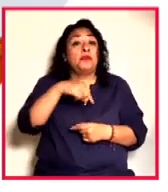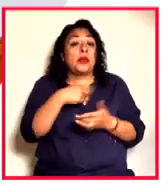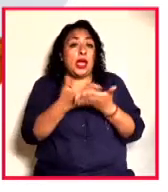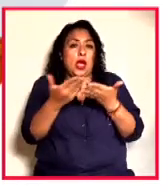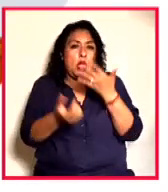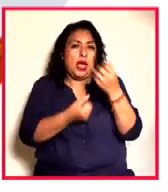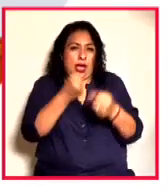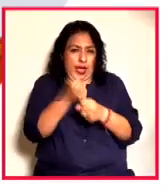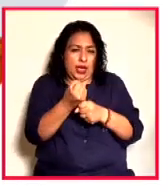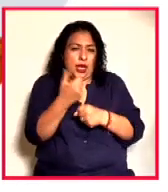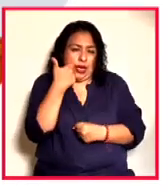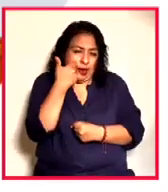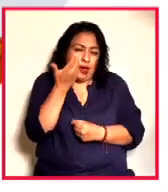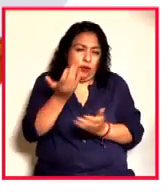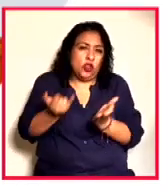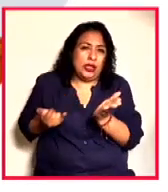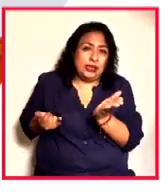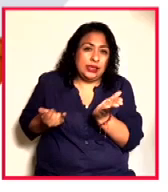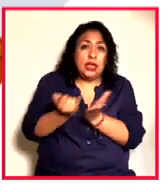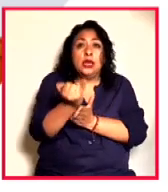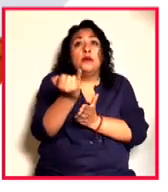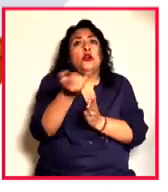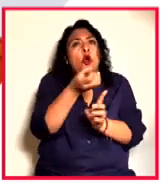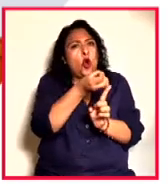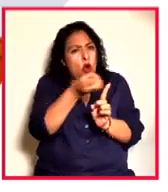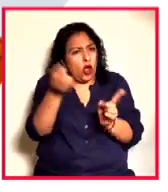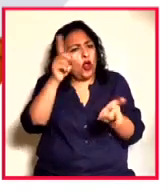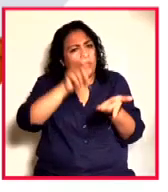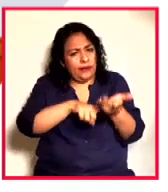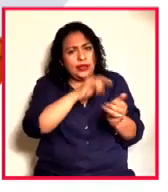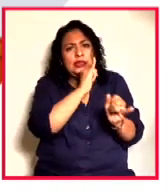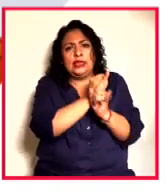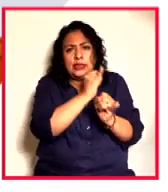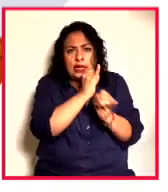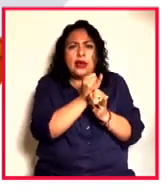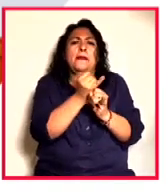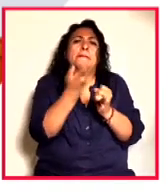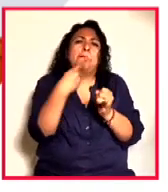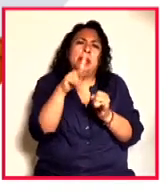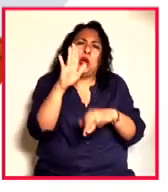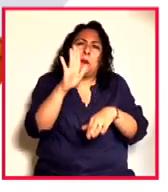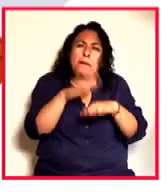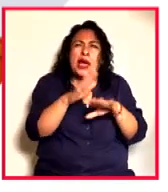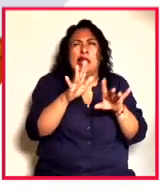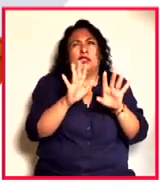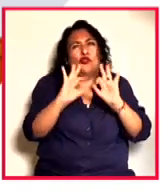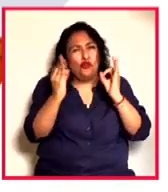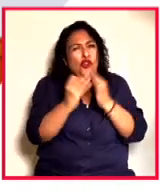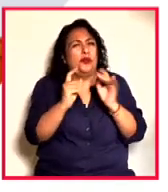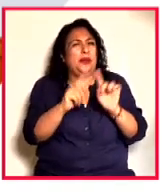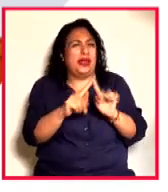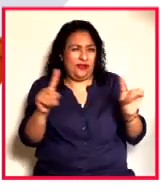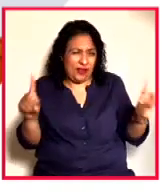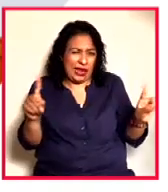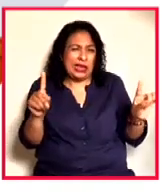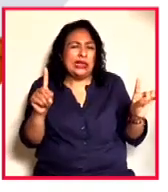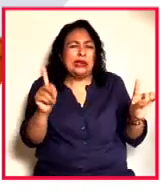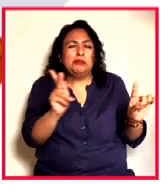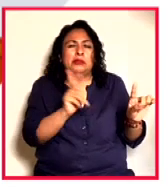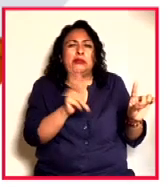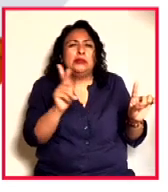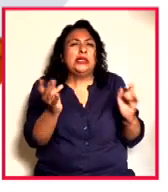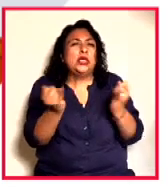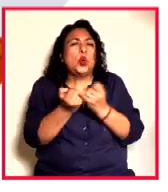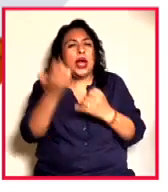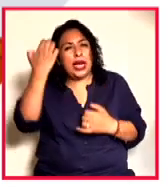decidimos, pues sí, de seguir organizándolo en línea, pero de tener como un formato un poquito más diferente y que se acerque lo más posible de esta